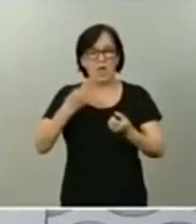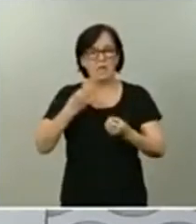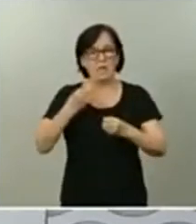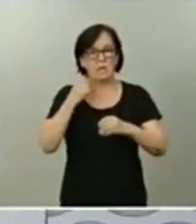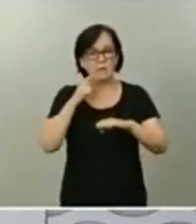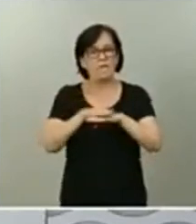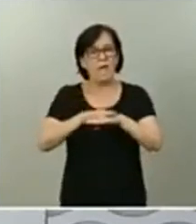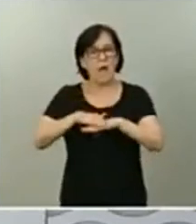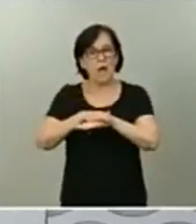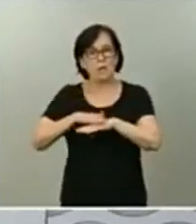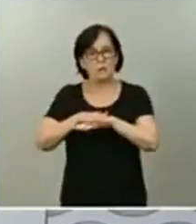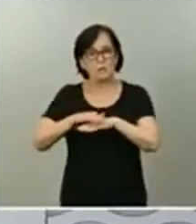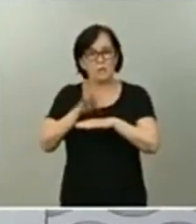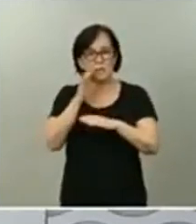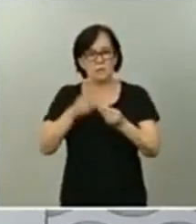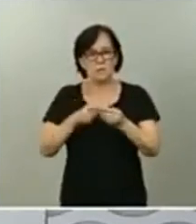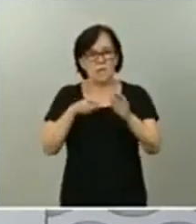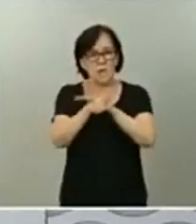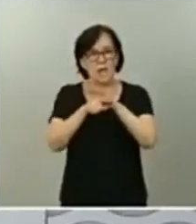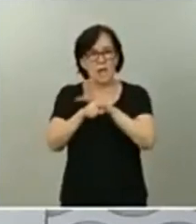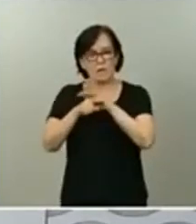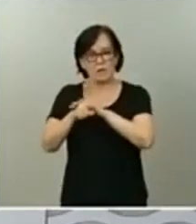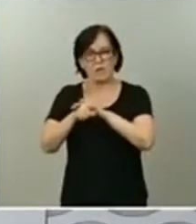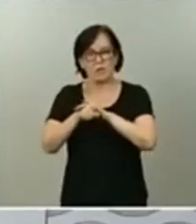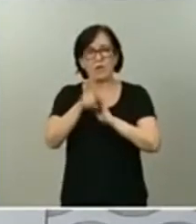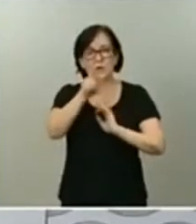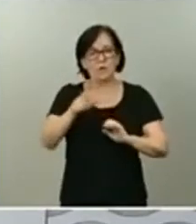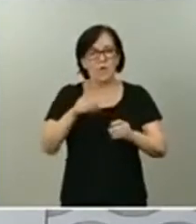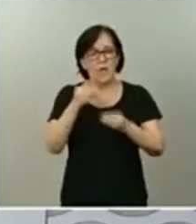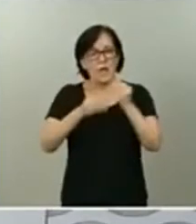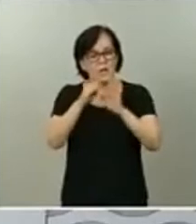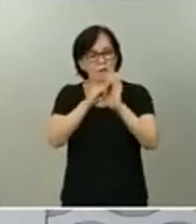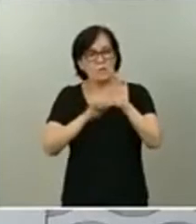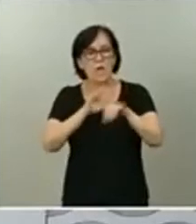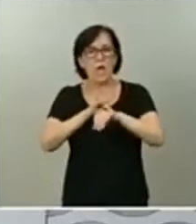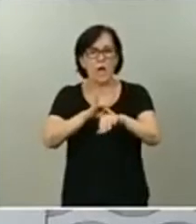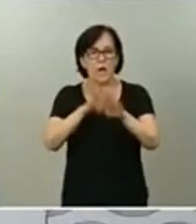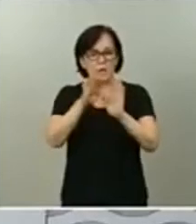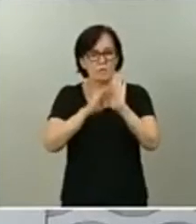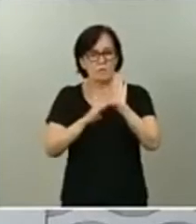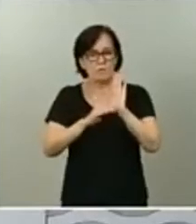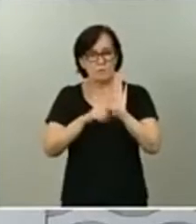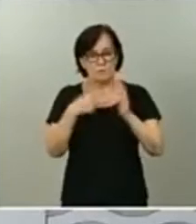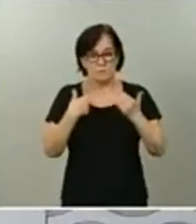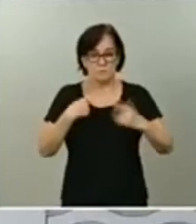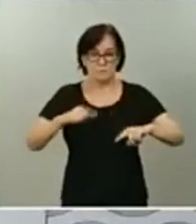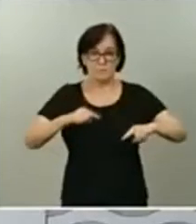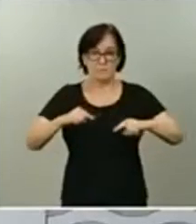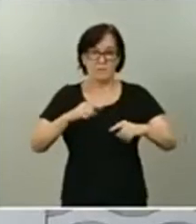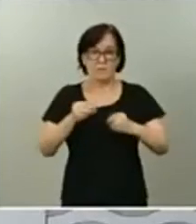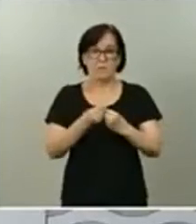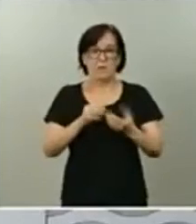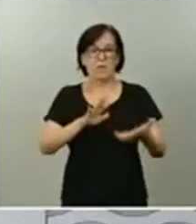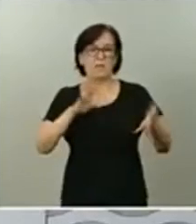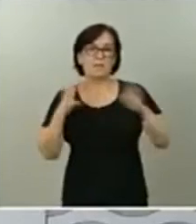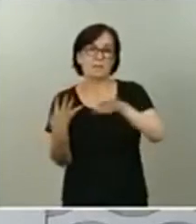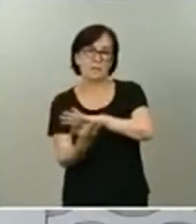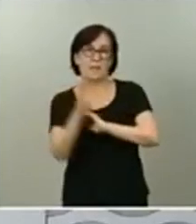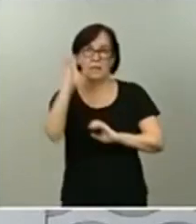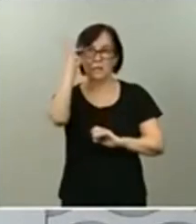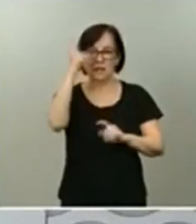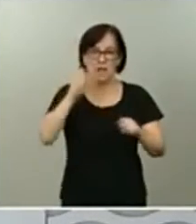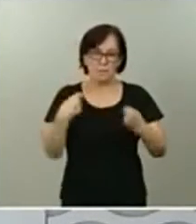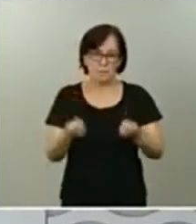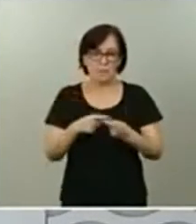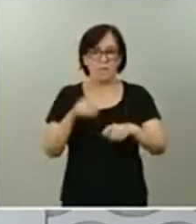los grandes efectores que desde el primer día han marcado la agenda de este Ejecutivo, como son la transformación climática, la agenda